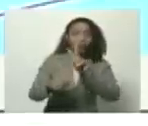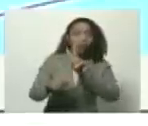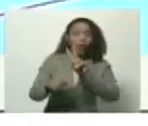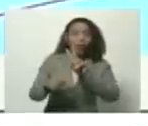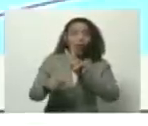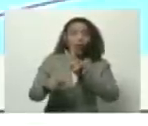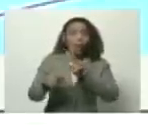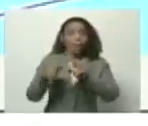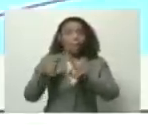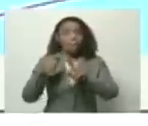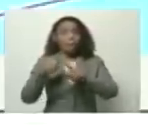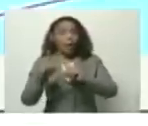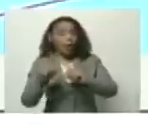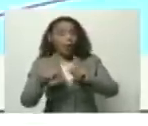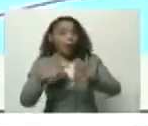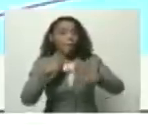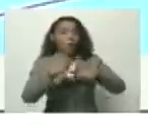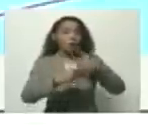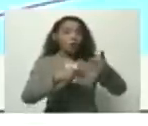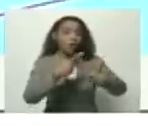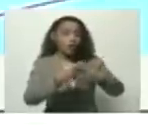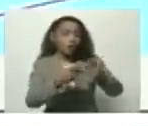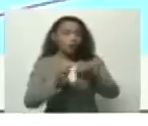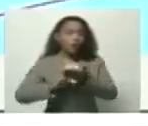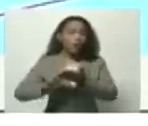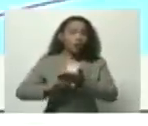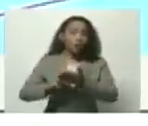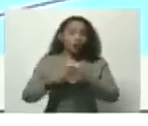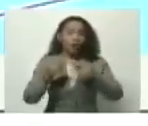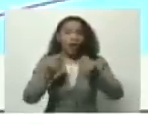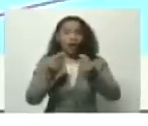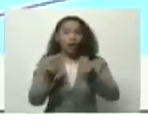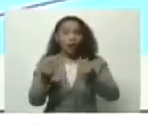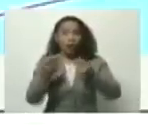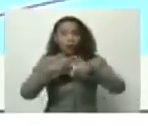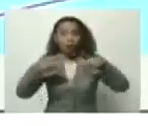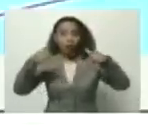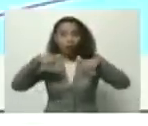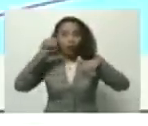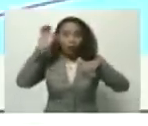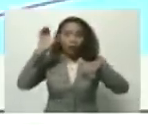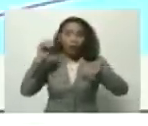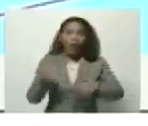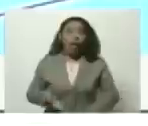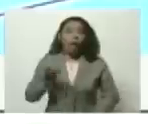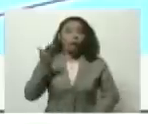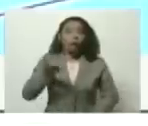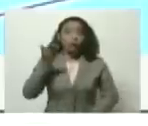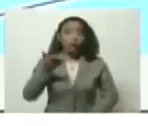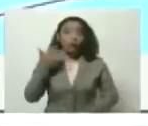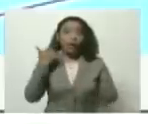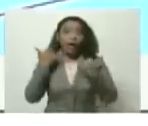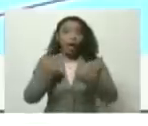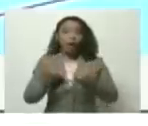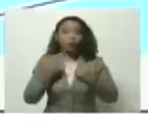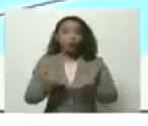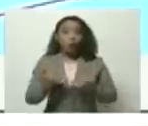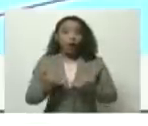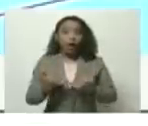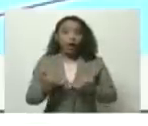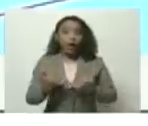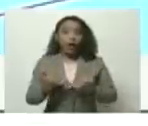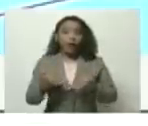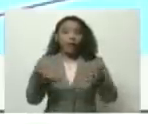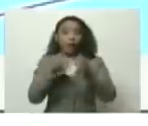también a la luz del proceso de recuperación de la economía de nuestro país. Muy importante la actualización de las convenciones